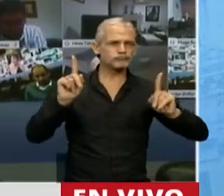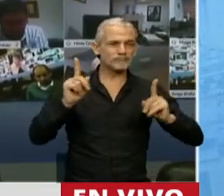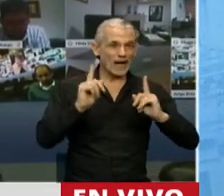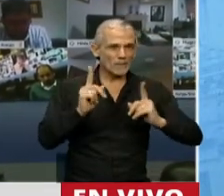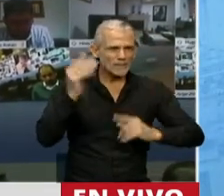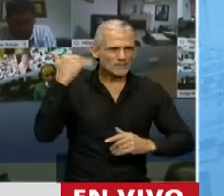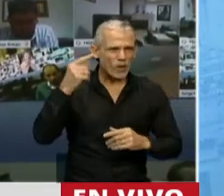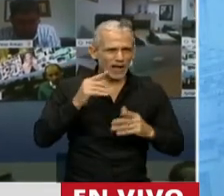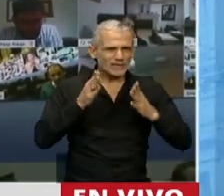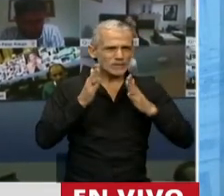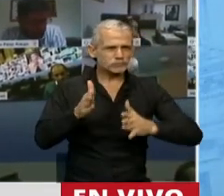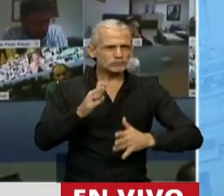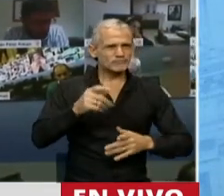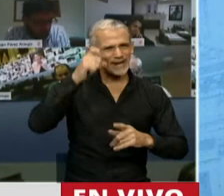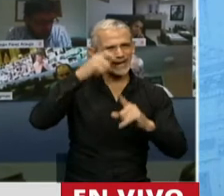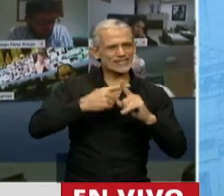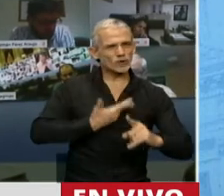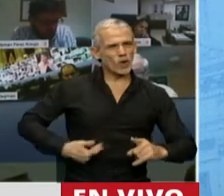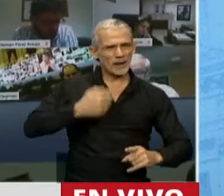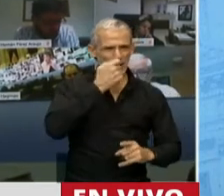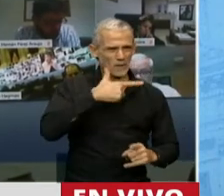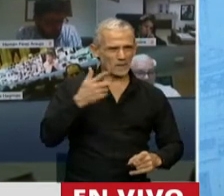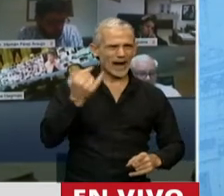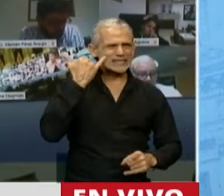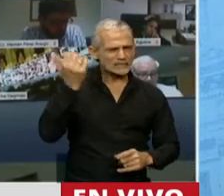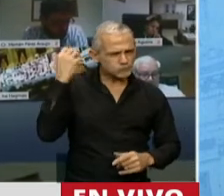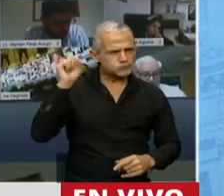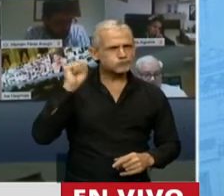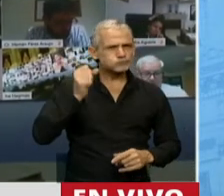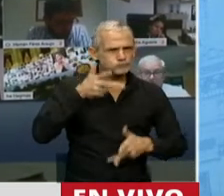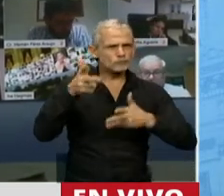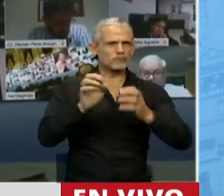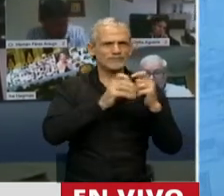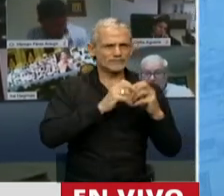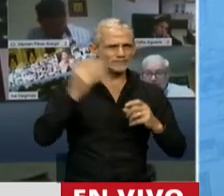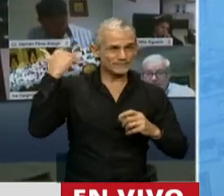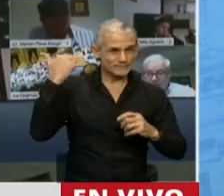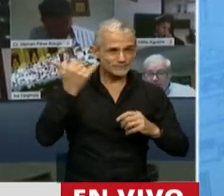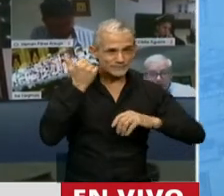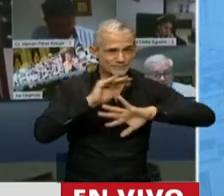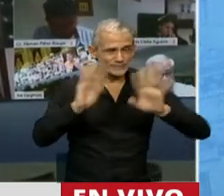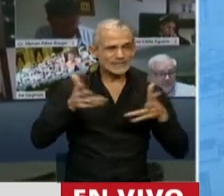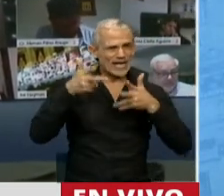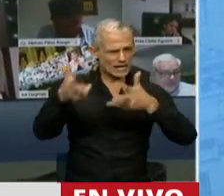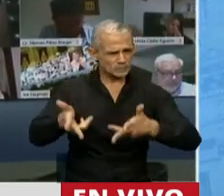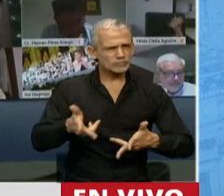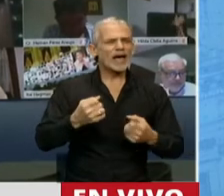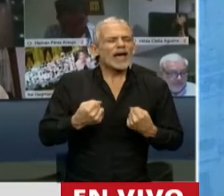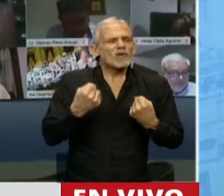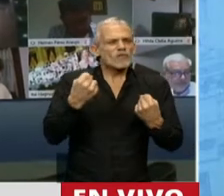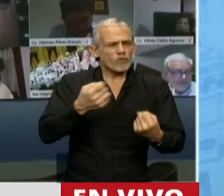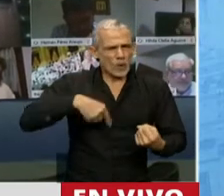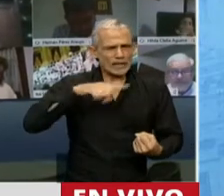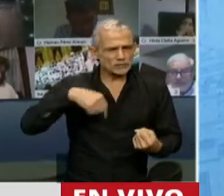orientación seguida por el anterior gobierno. Ya explicité en sesiones anteriores el esfuerzo que